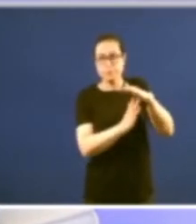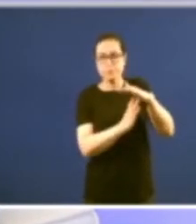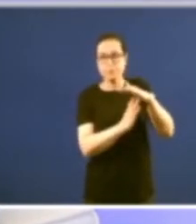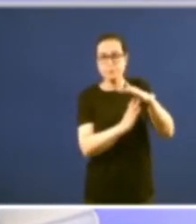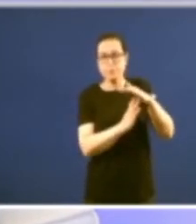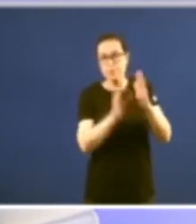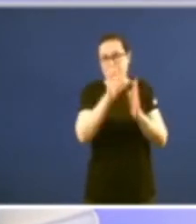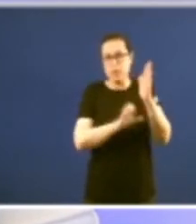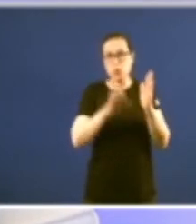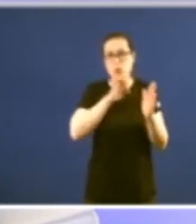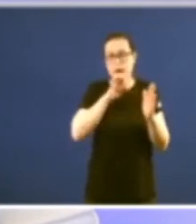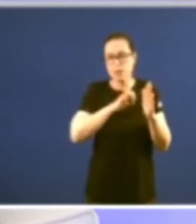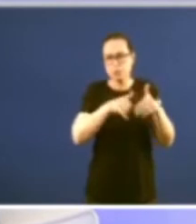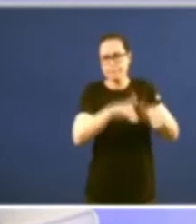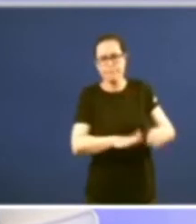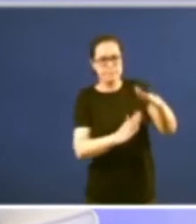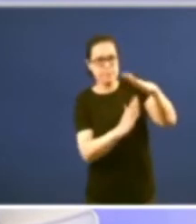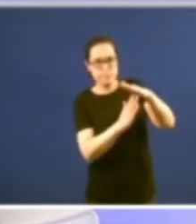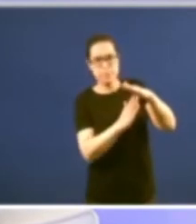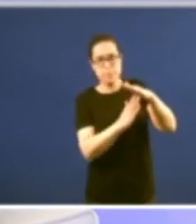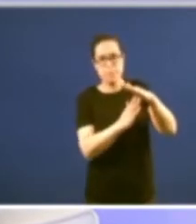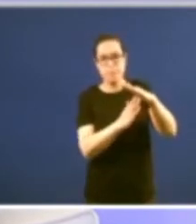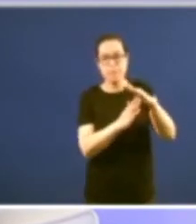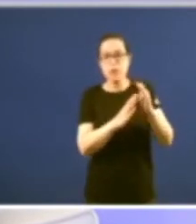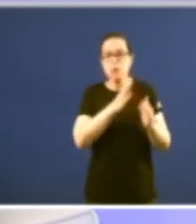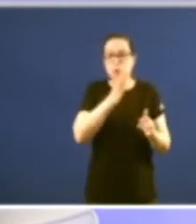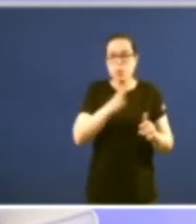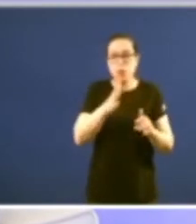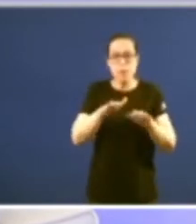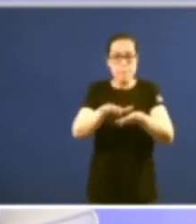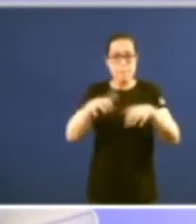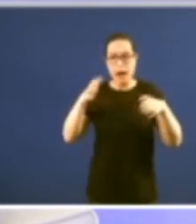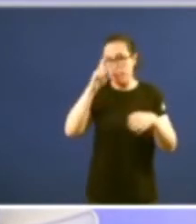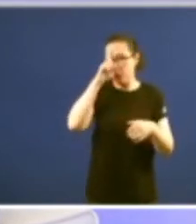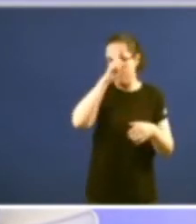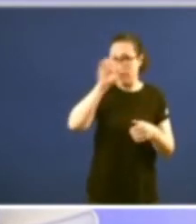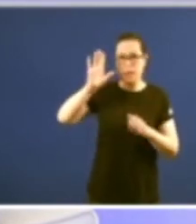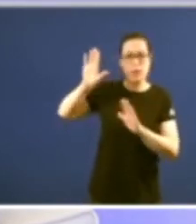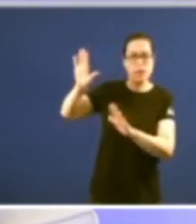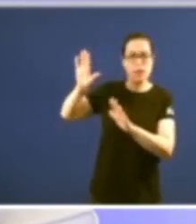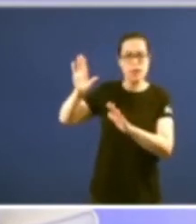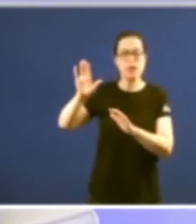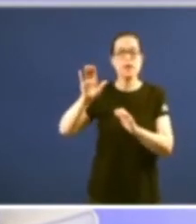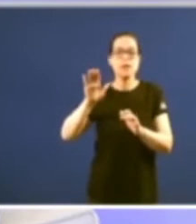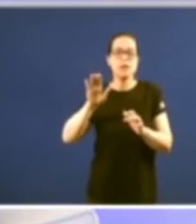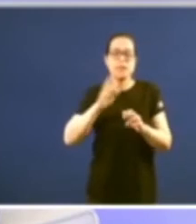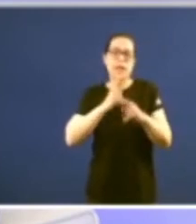moi pouco tempo antes de aprobouse no Parlamento de Madrid e no Parlamento Nacional e